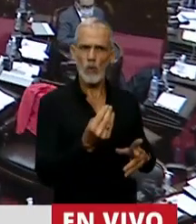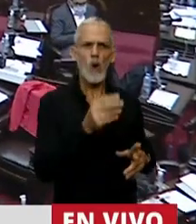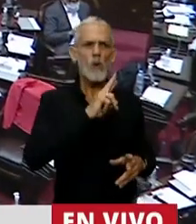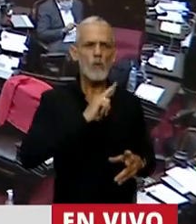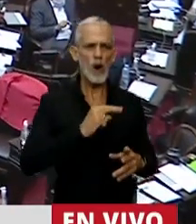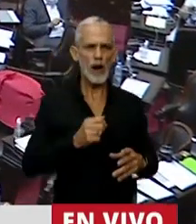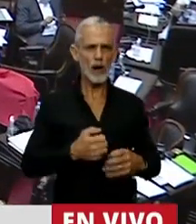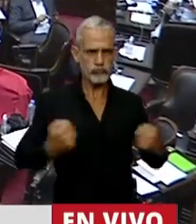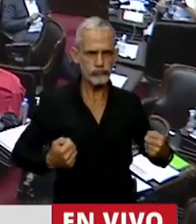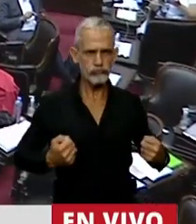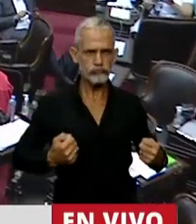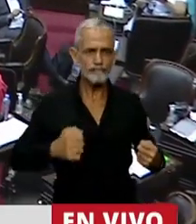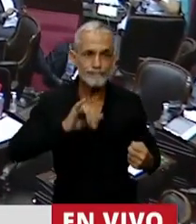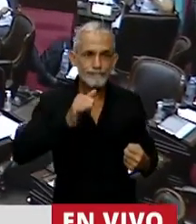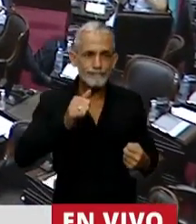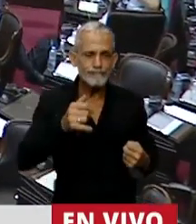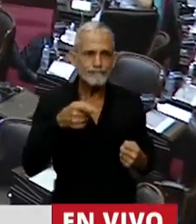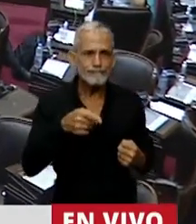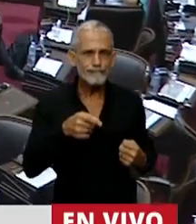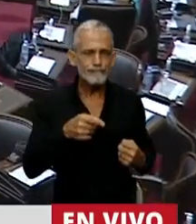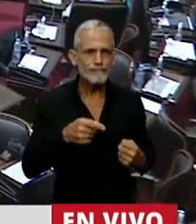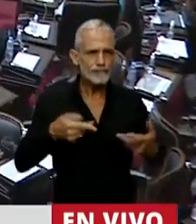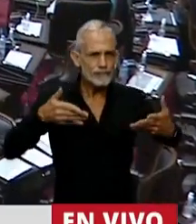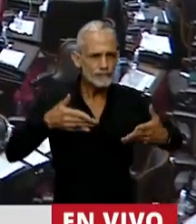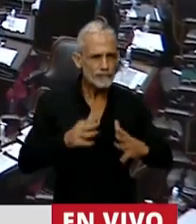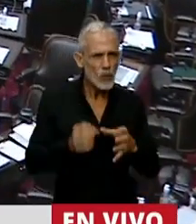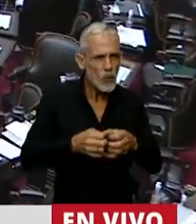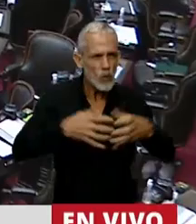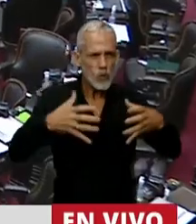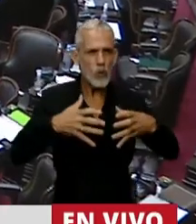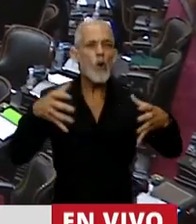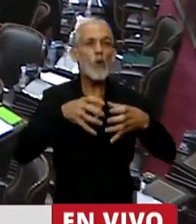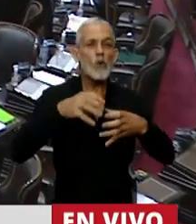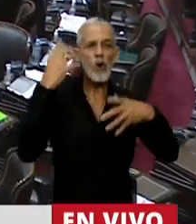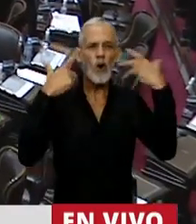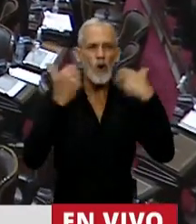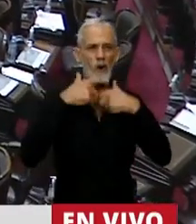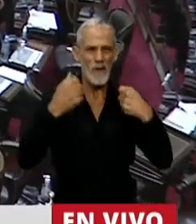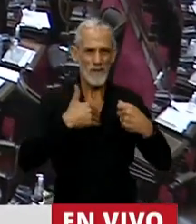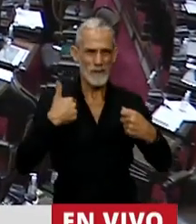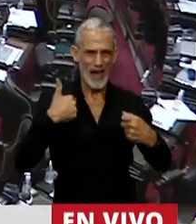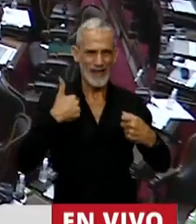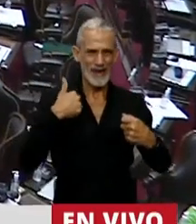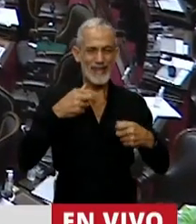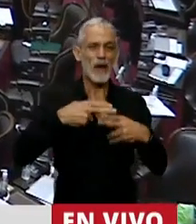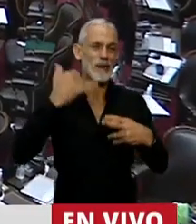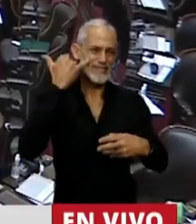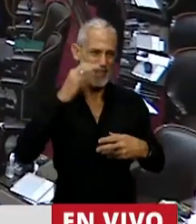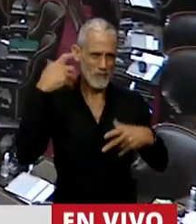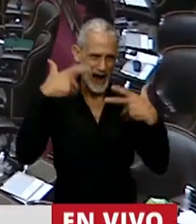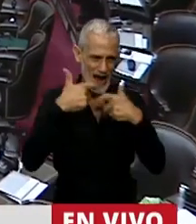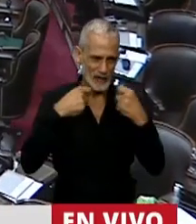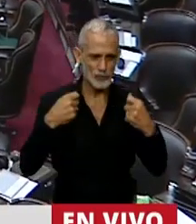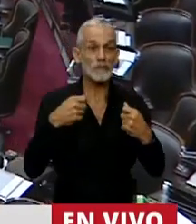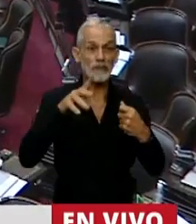paso al frente y nacieron las madres de Plaza de Mayo, que hoy son bandera en todo el mundo. Y en los 90,